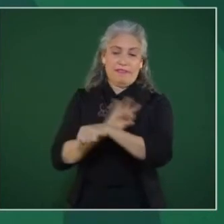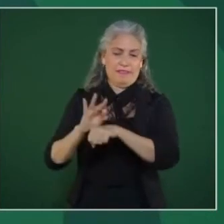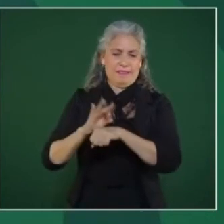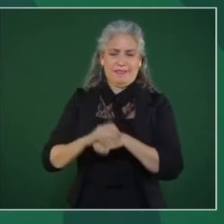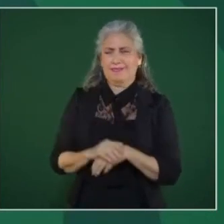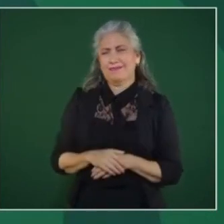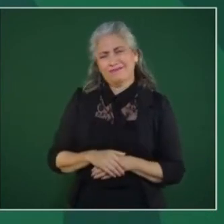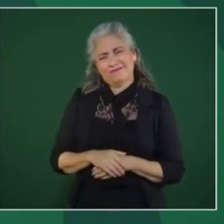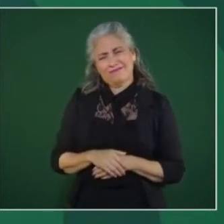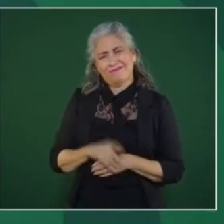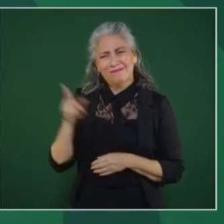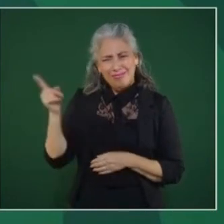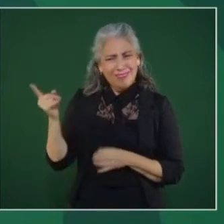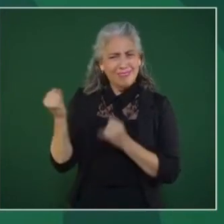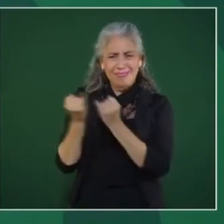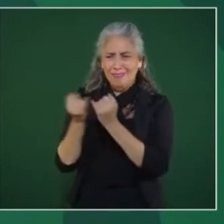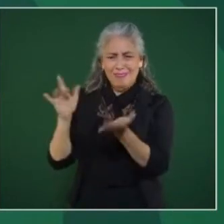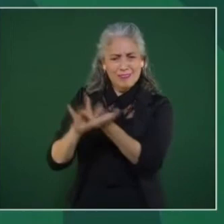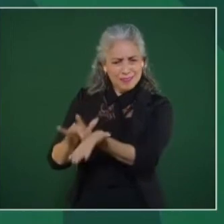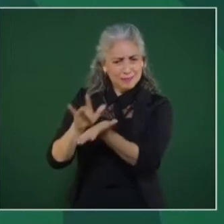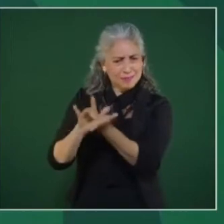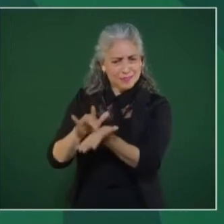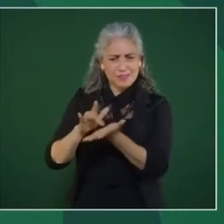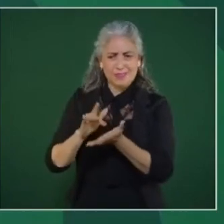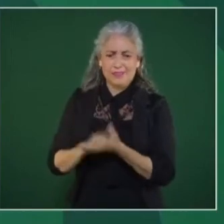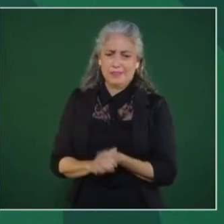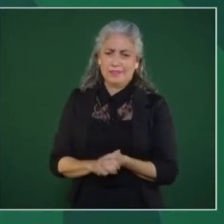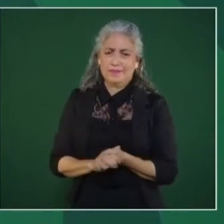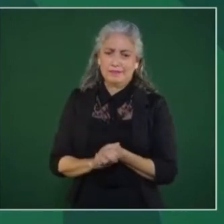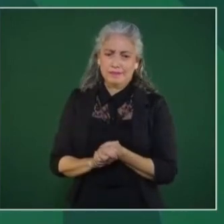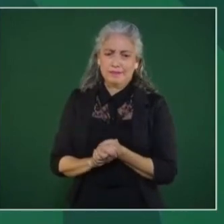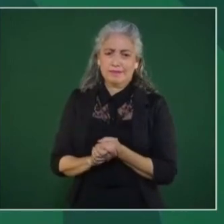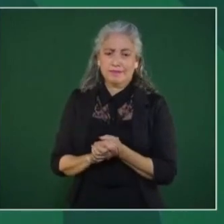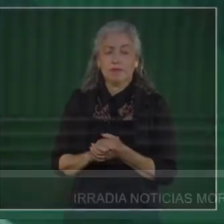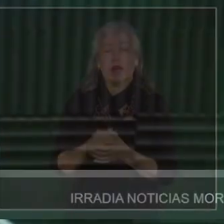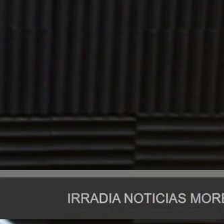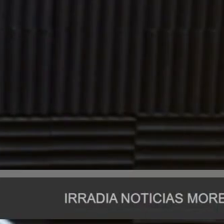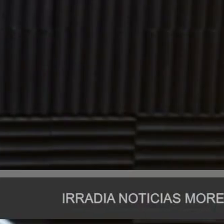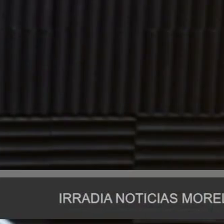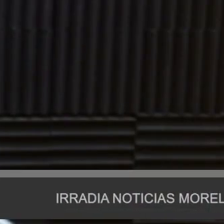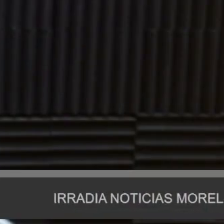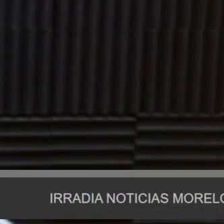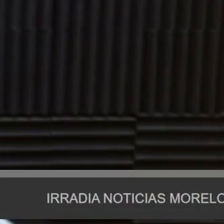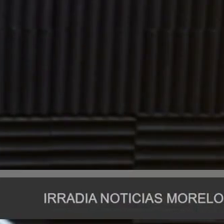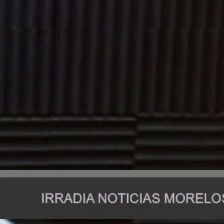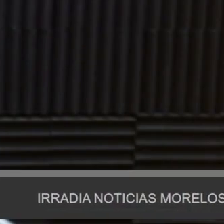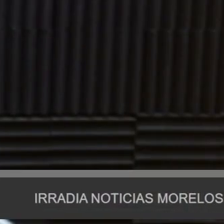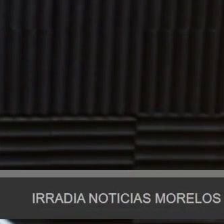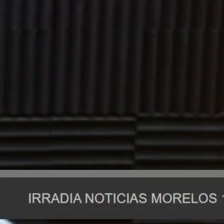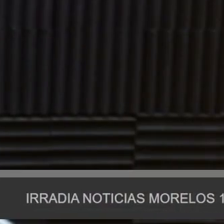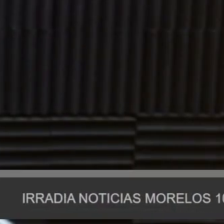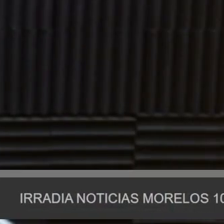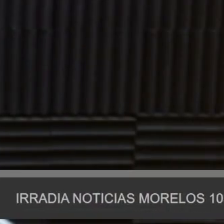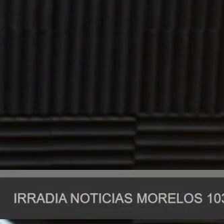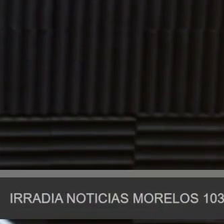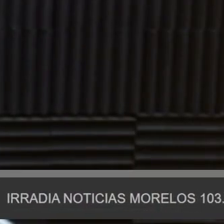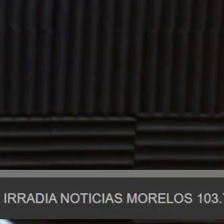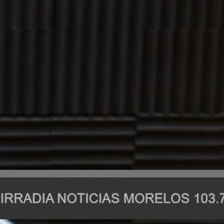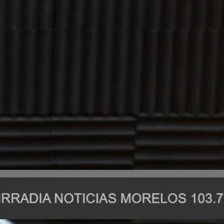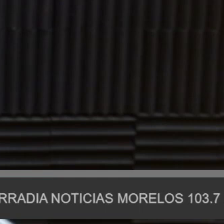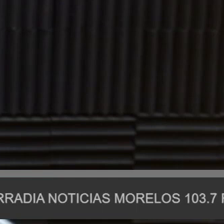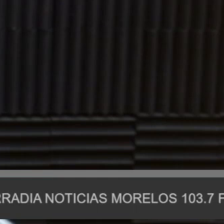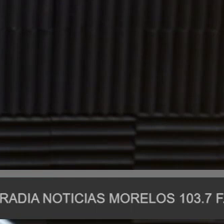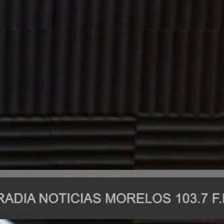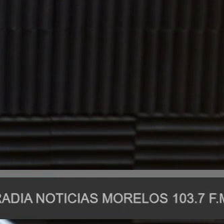Pues así se fue el presidente de la República, Andrés Manuel, hoy por la mañana desde Tamaulipas, donde llevó a cabo su conferencia de prensa mañanera